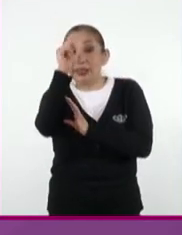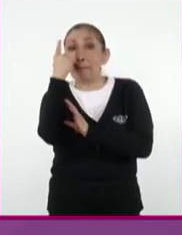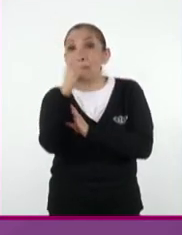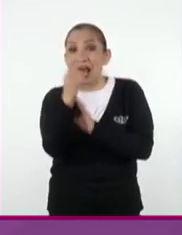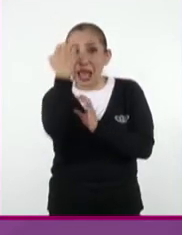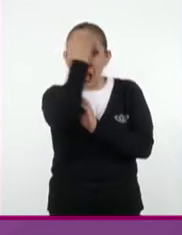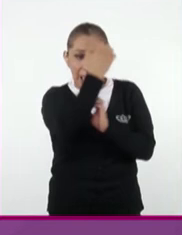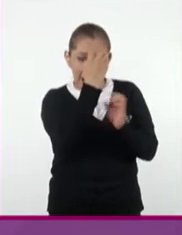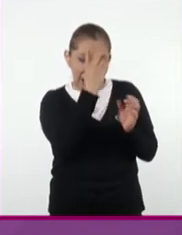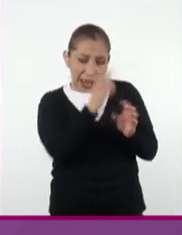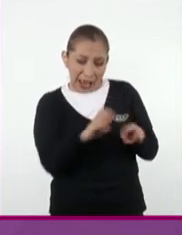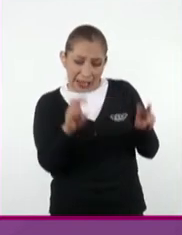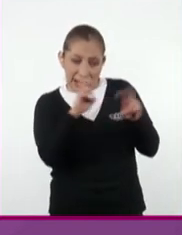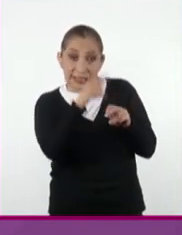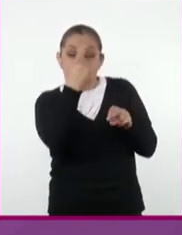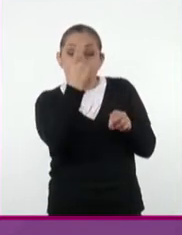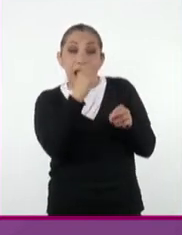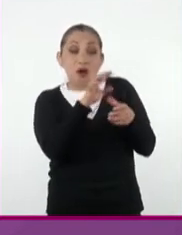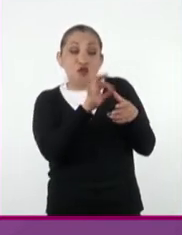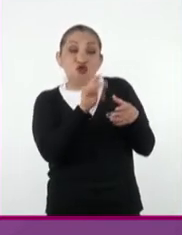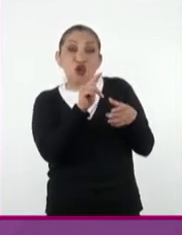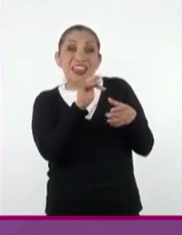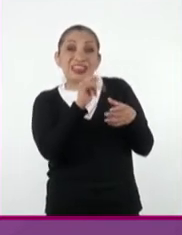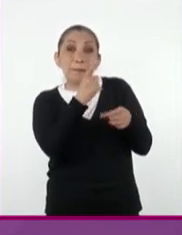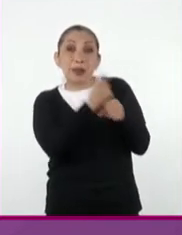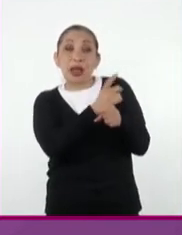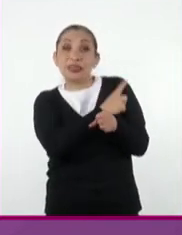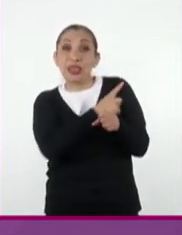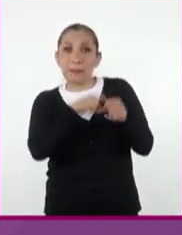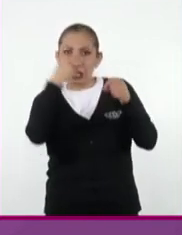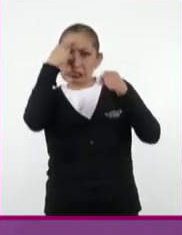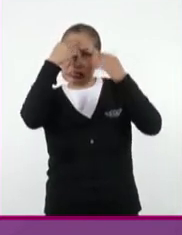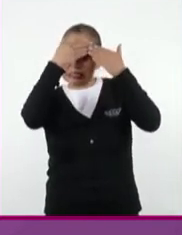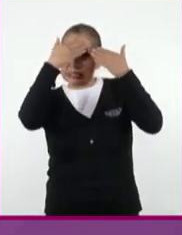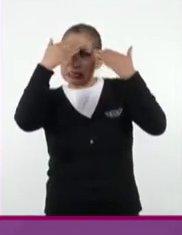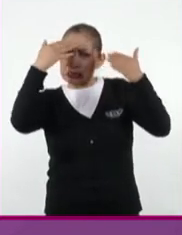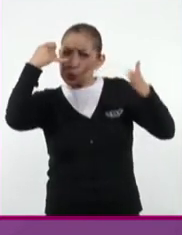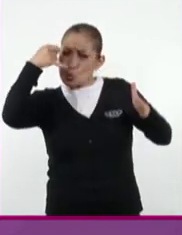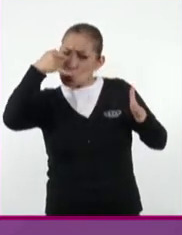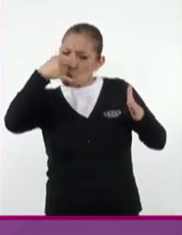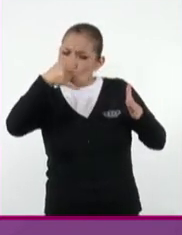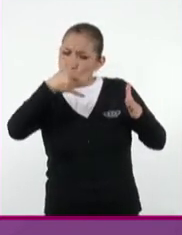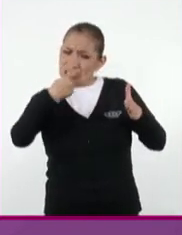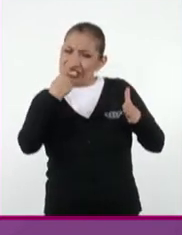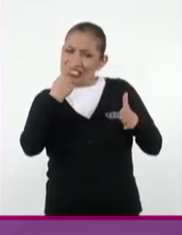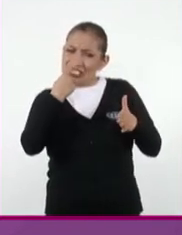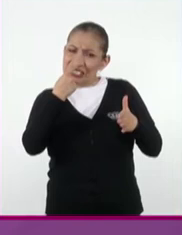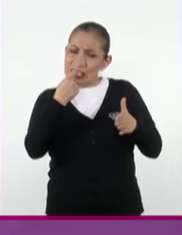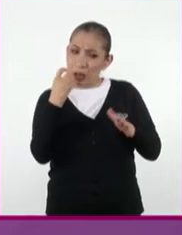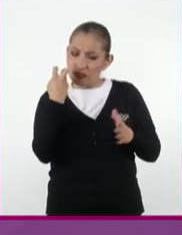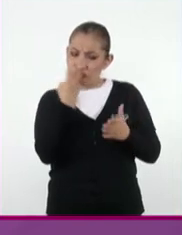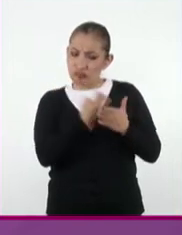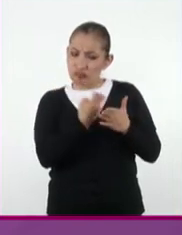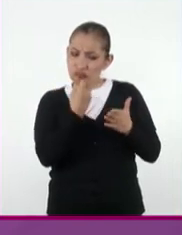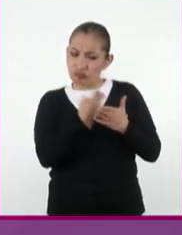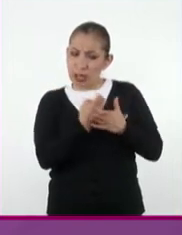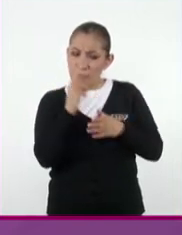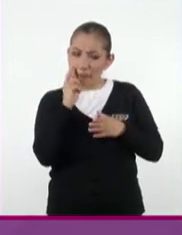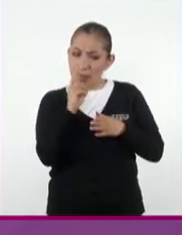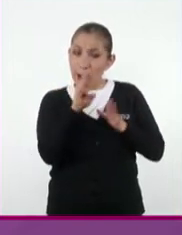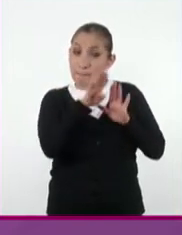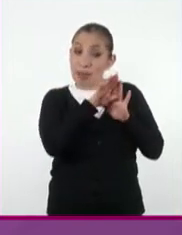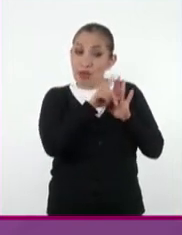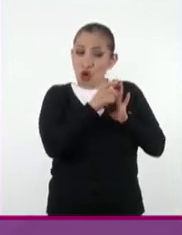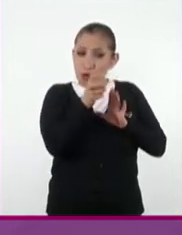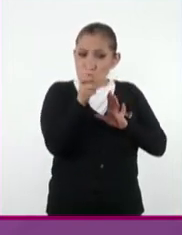para analizar una fuente primaria, debes tener una mente inquisitiva. Crítica y seguir un